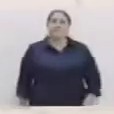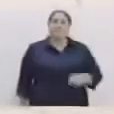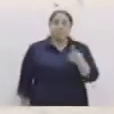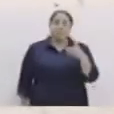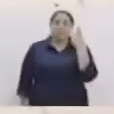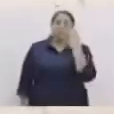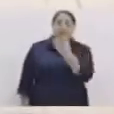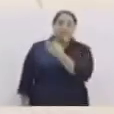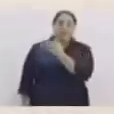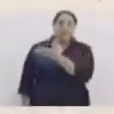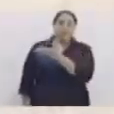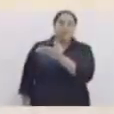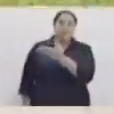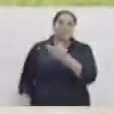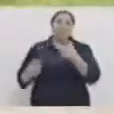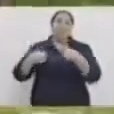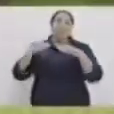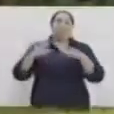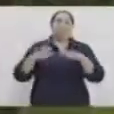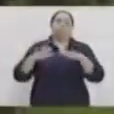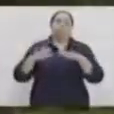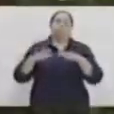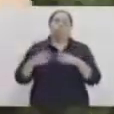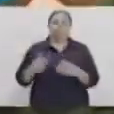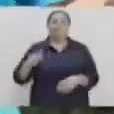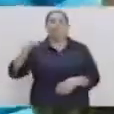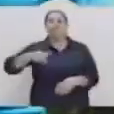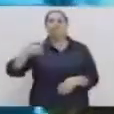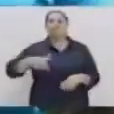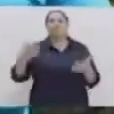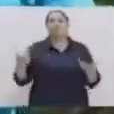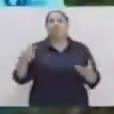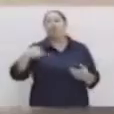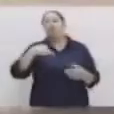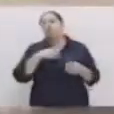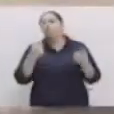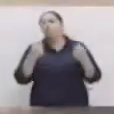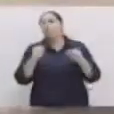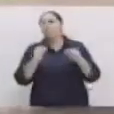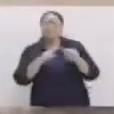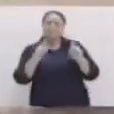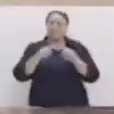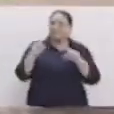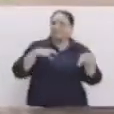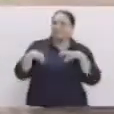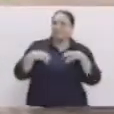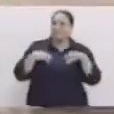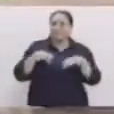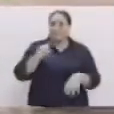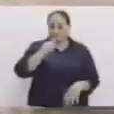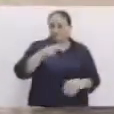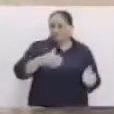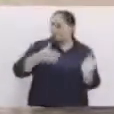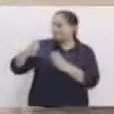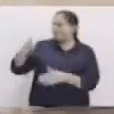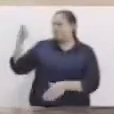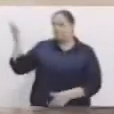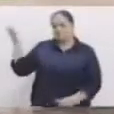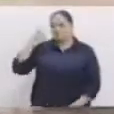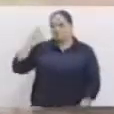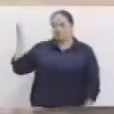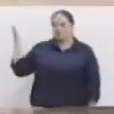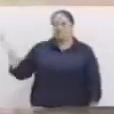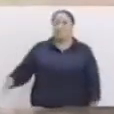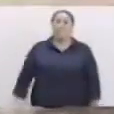estable en una posición. El día de hoy vamos a hacer dos juegos populares. De este lado tenemos el